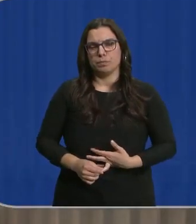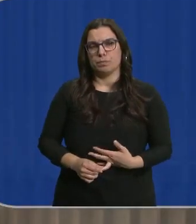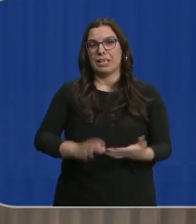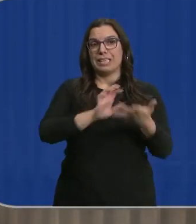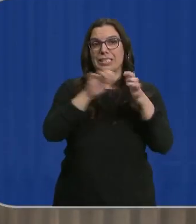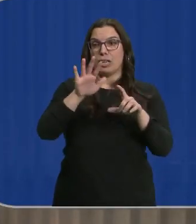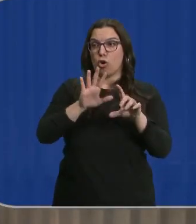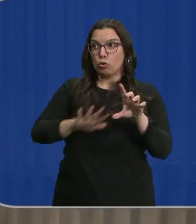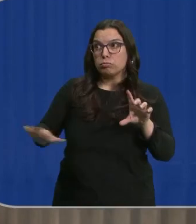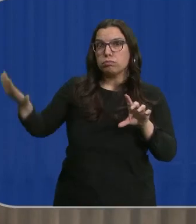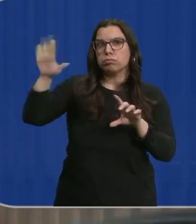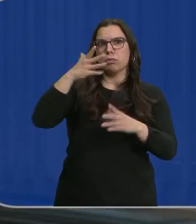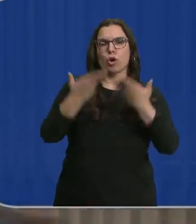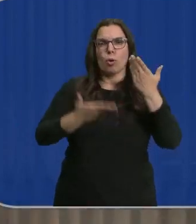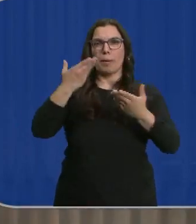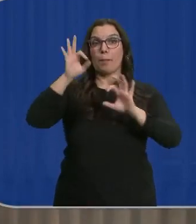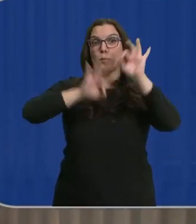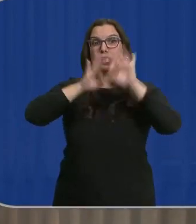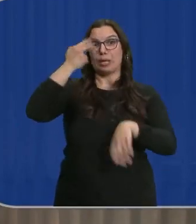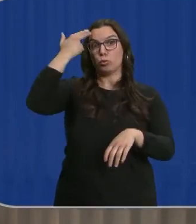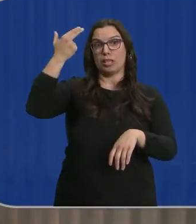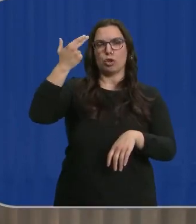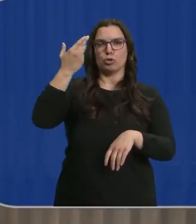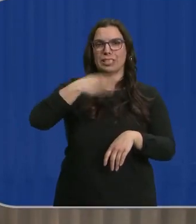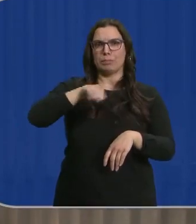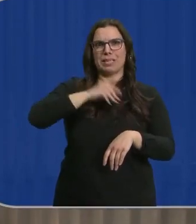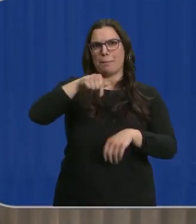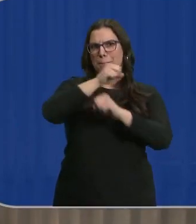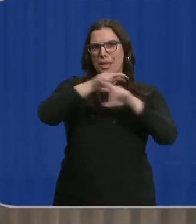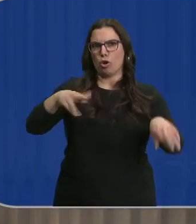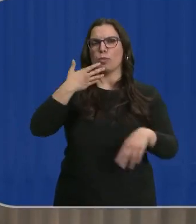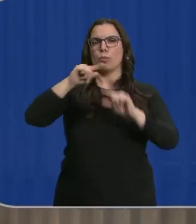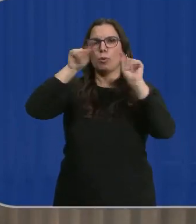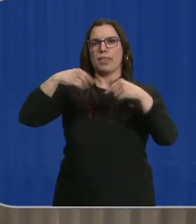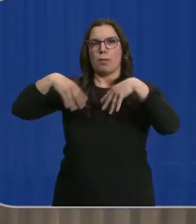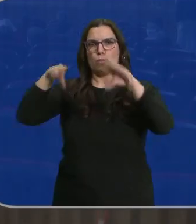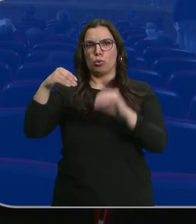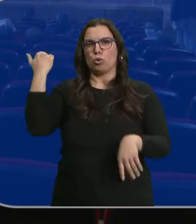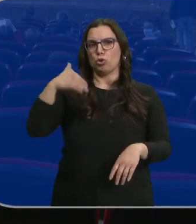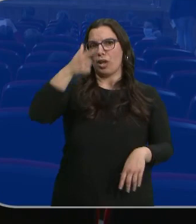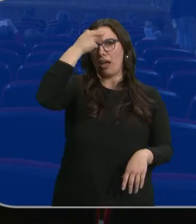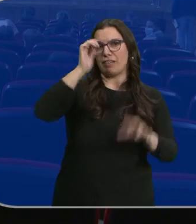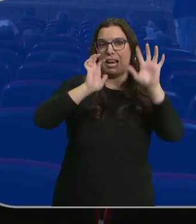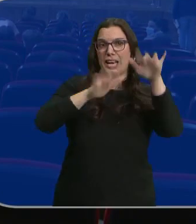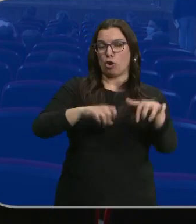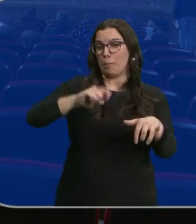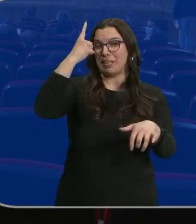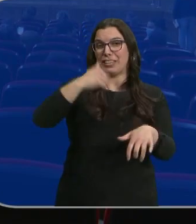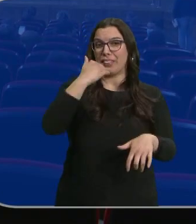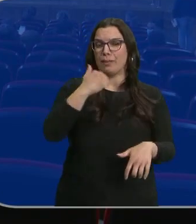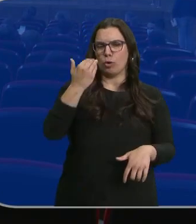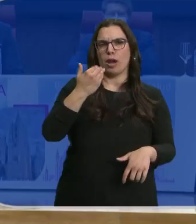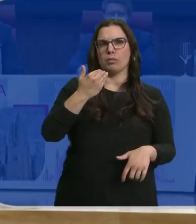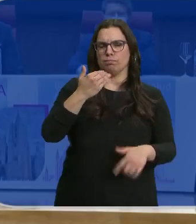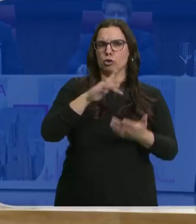Castilla y León es la comunidad que encabeza la tasa de suicidios en España. Provincias como Burgos, Soria, Ávila, León y sobre todo Zamora